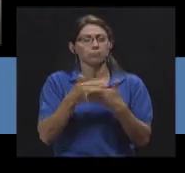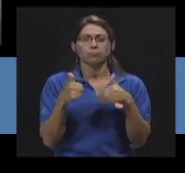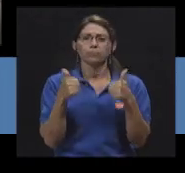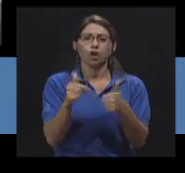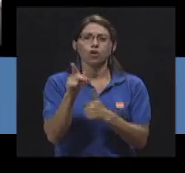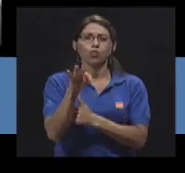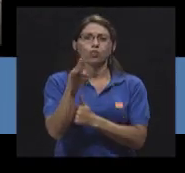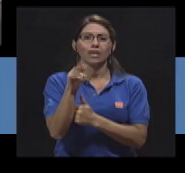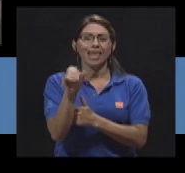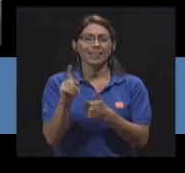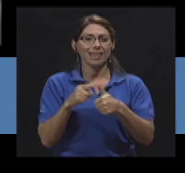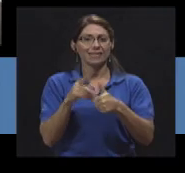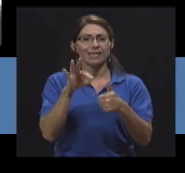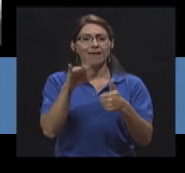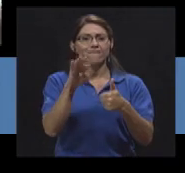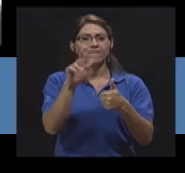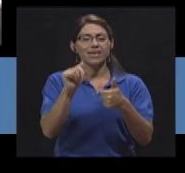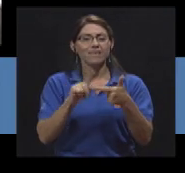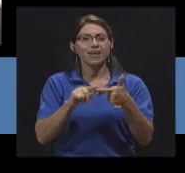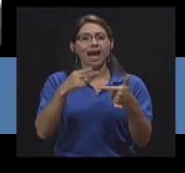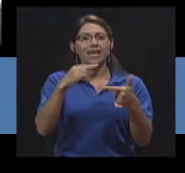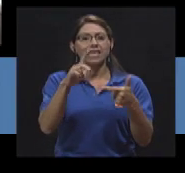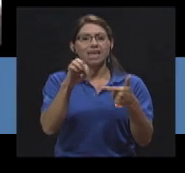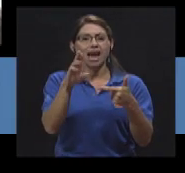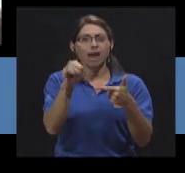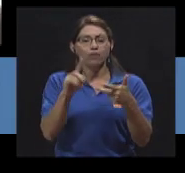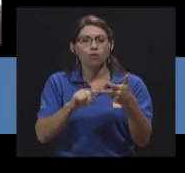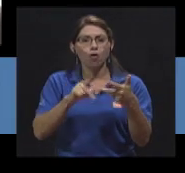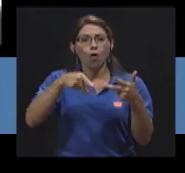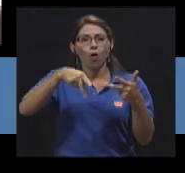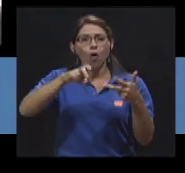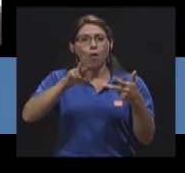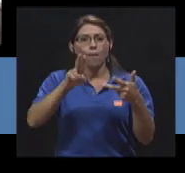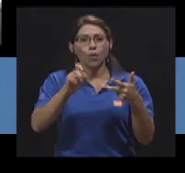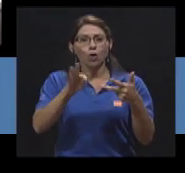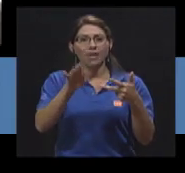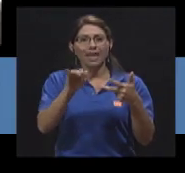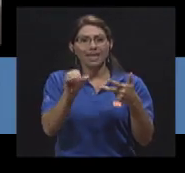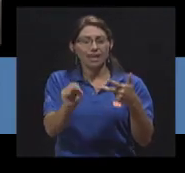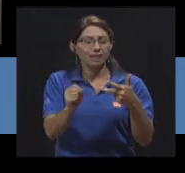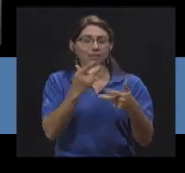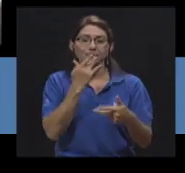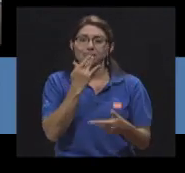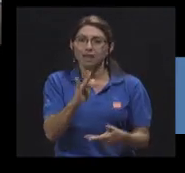nutrientes. Tengo fibra, tengo hierro, tengo proteínas y es delicioso.